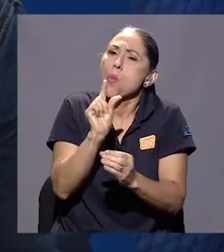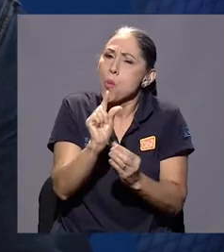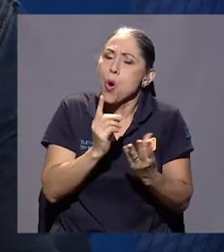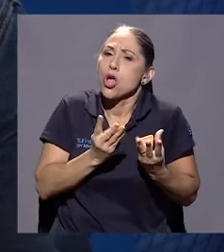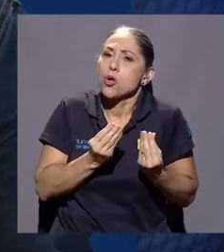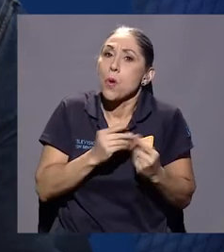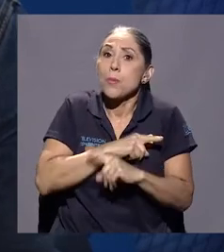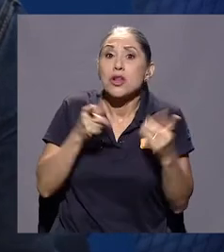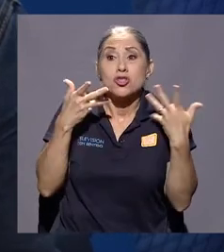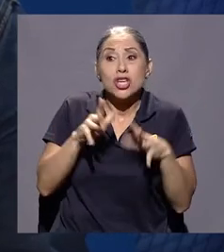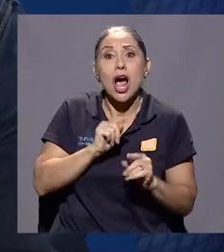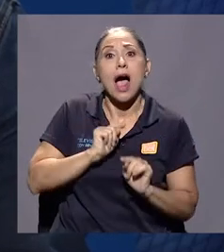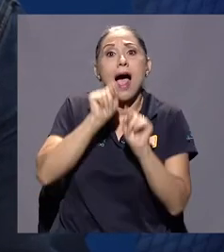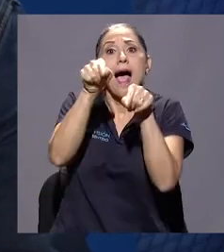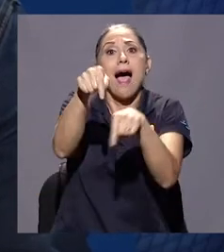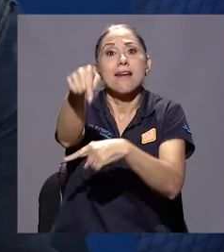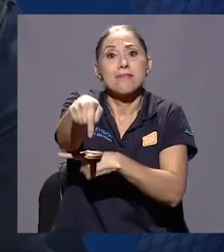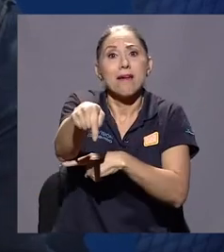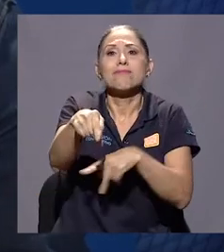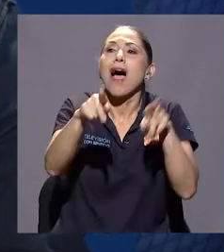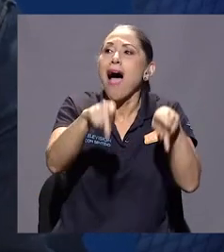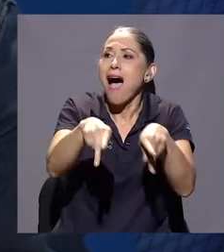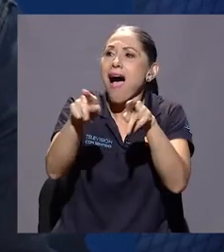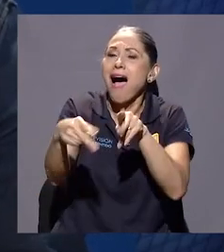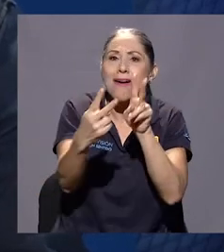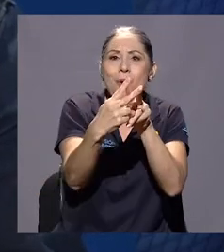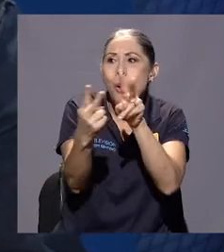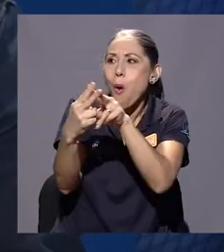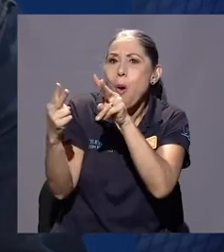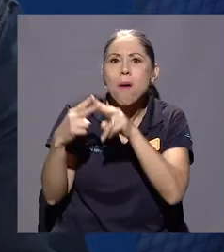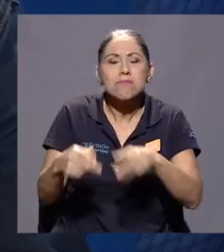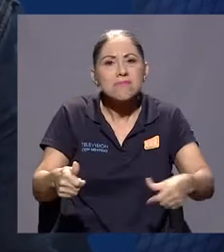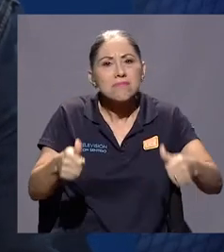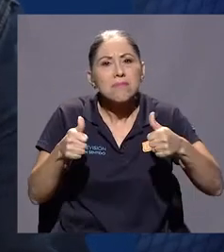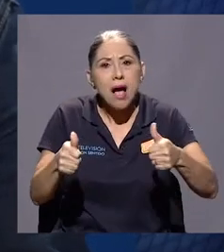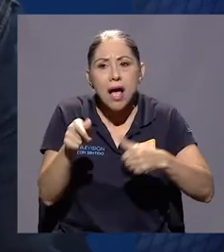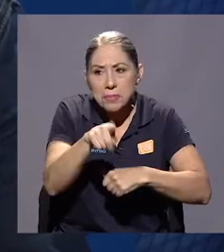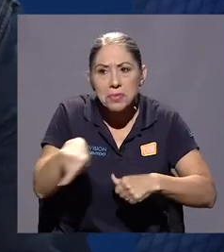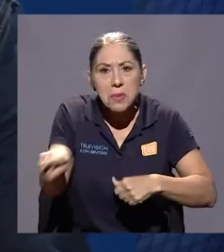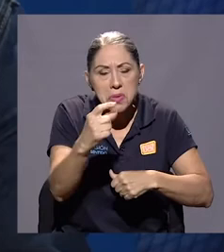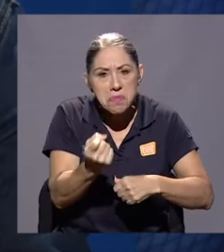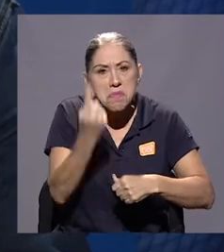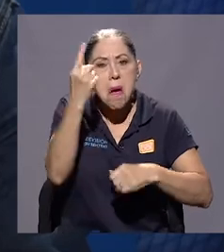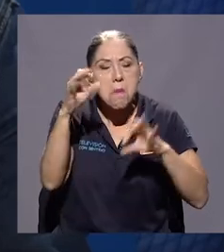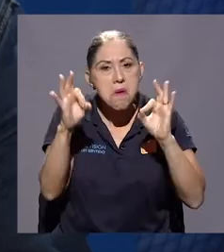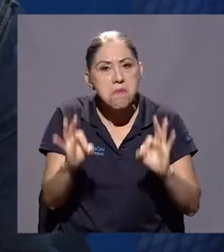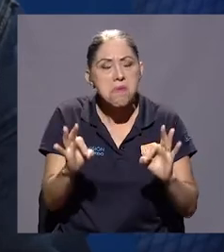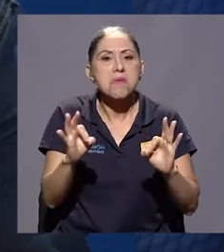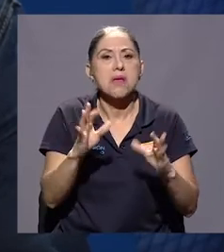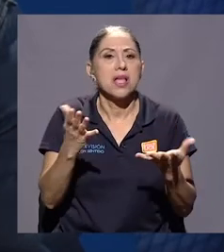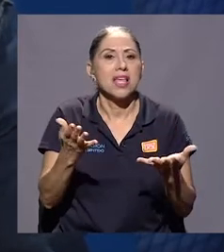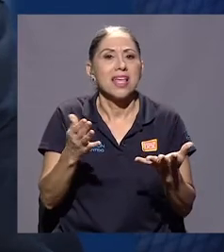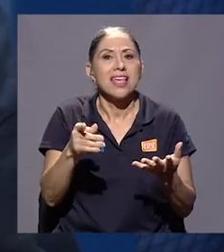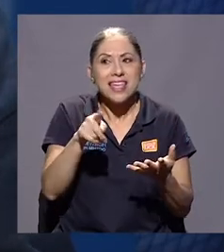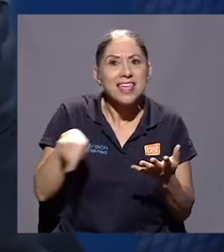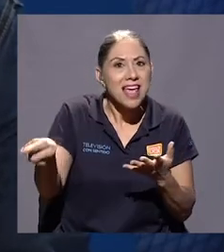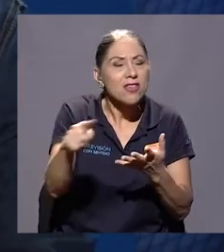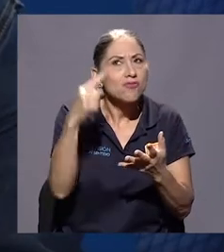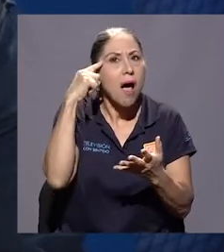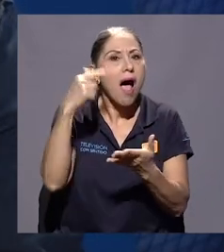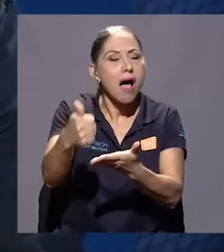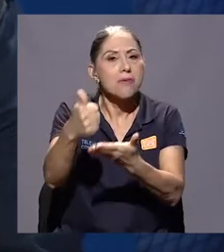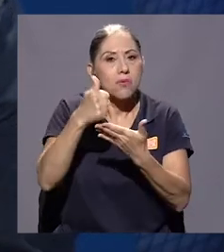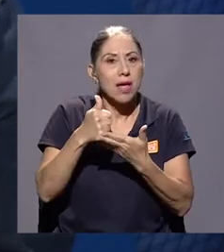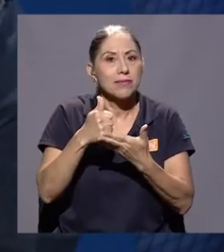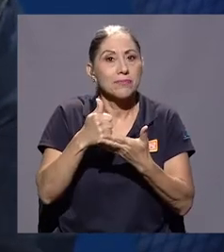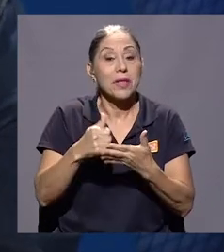allá, ya la gente, uno las conoce y son buena onda y entendieron perfectamente de qué se trataba todo y más bien empezaron a ayudar. Y se